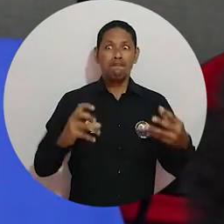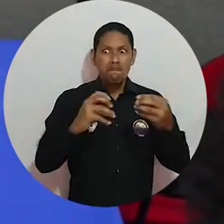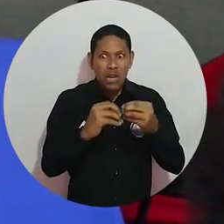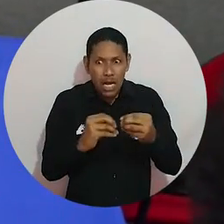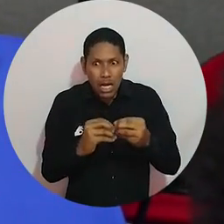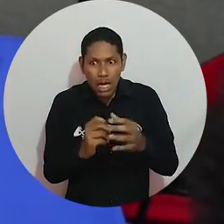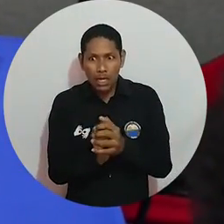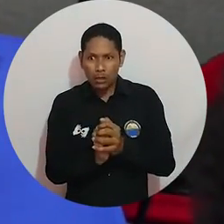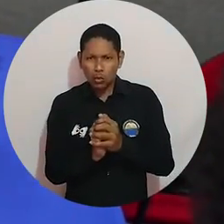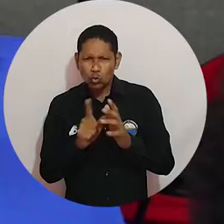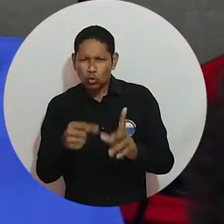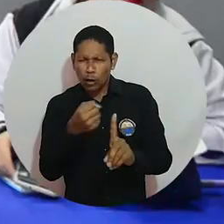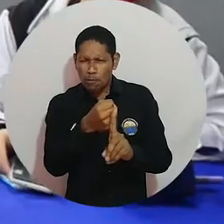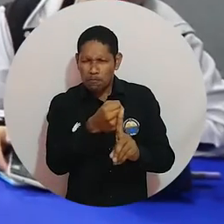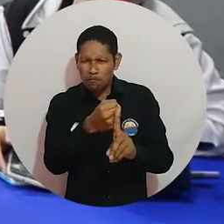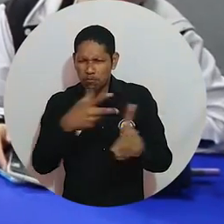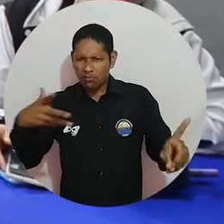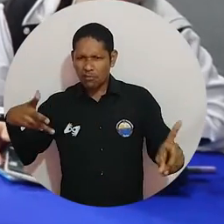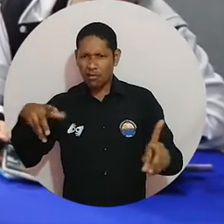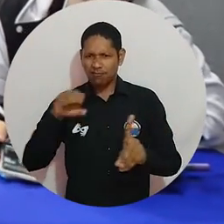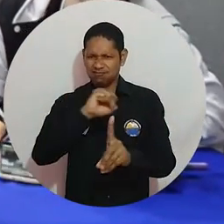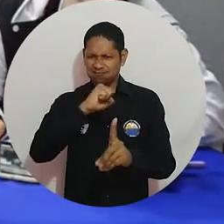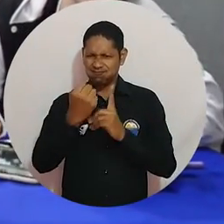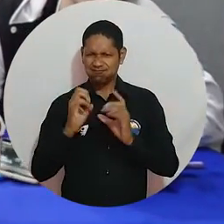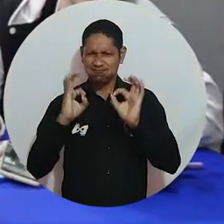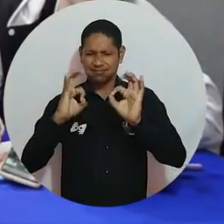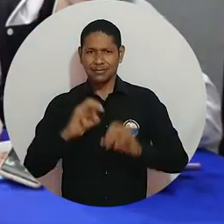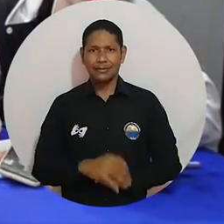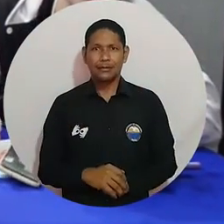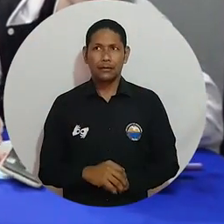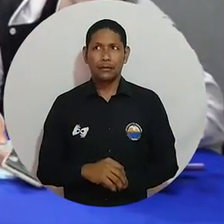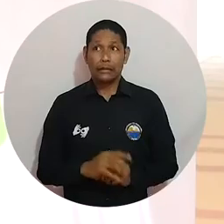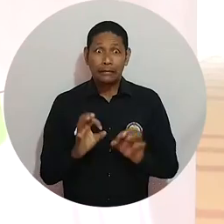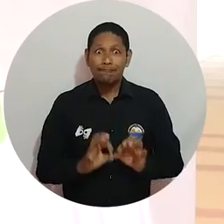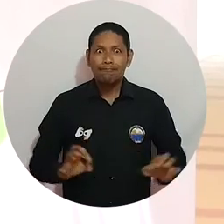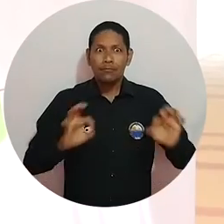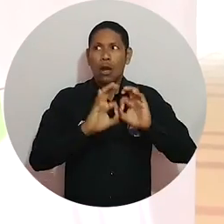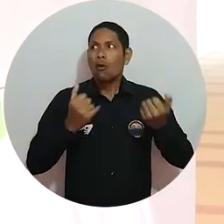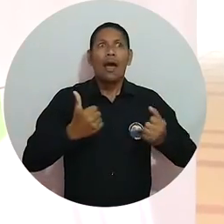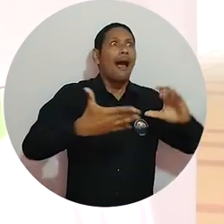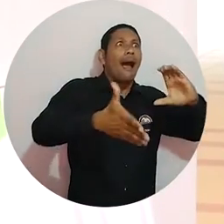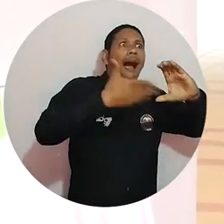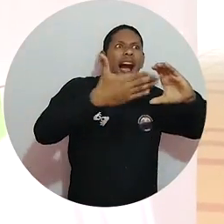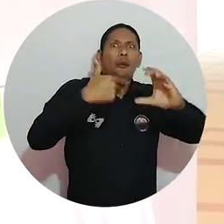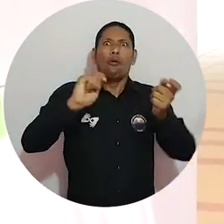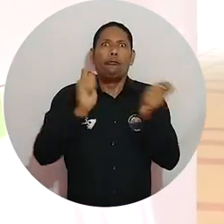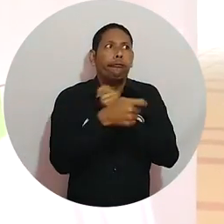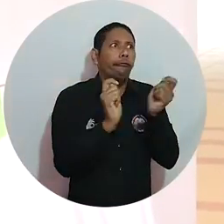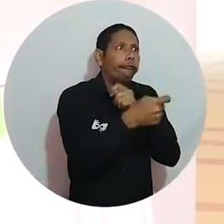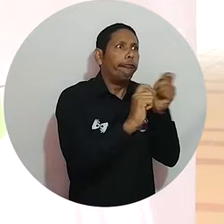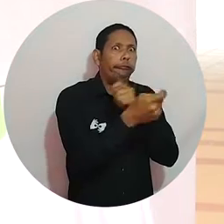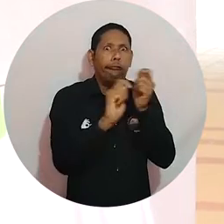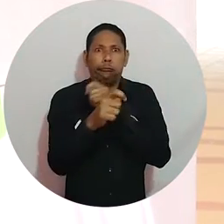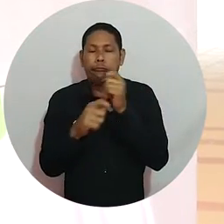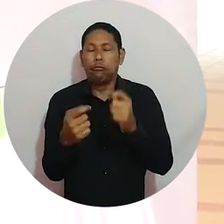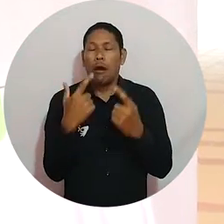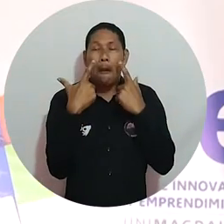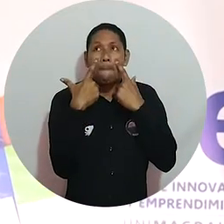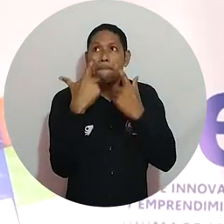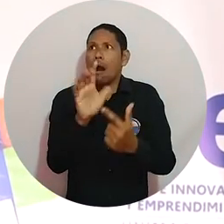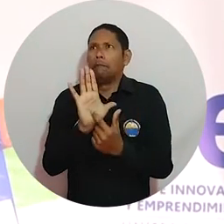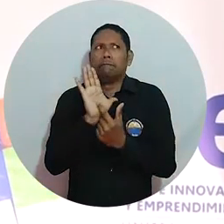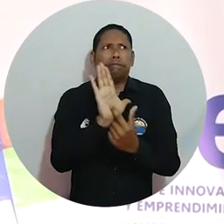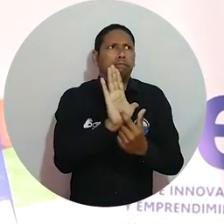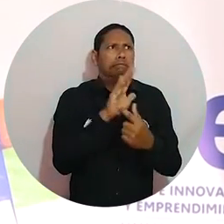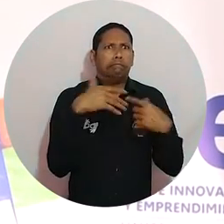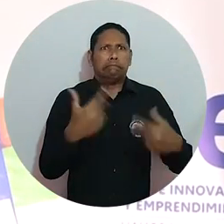consumidores y determinar en sí el impacto social que va a tener el proyecto. Tenemos que saber que el cambio climático es algo que está presente,